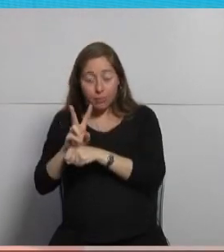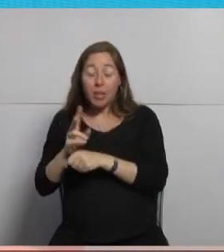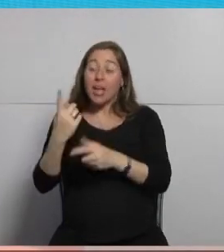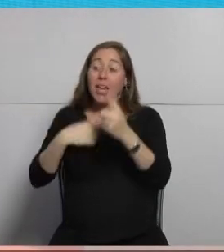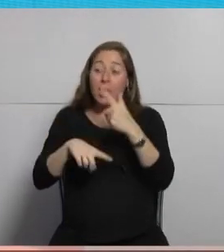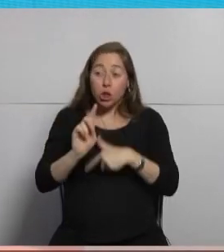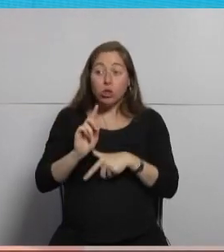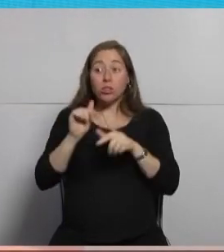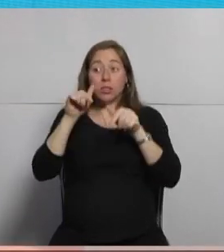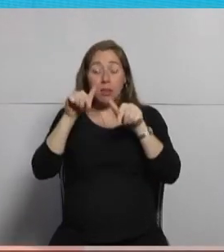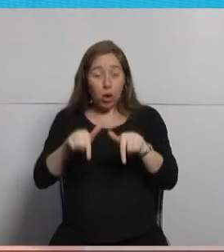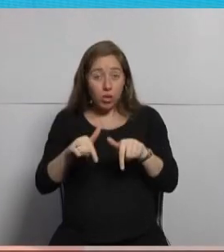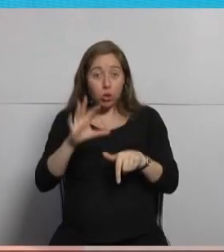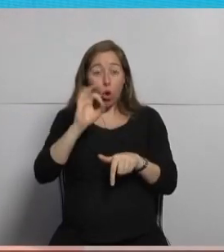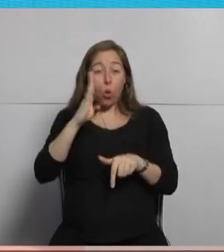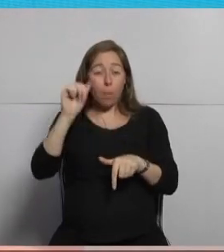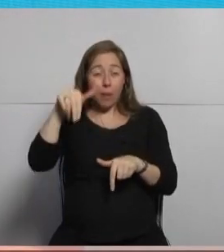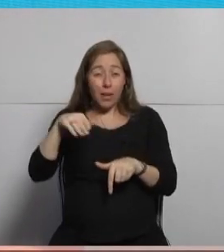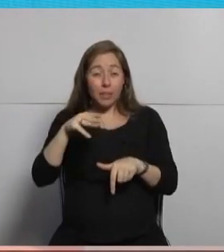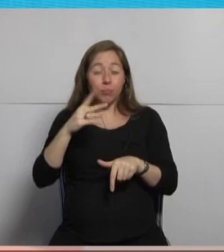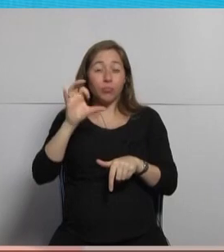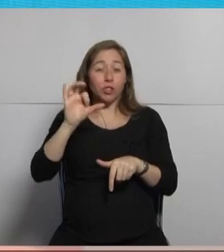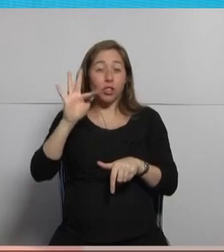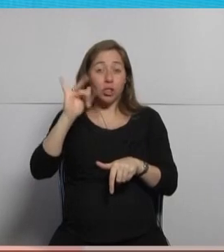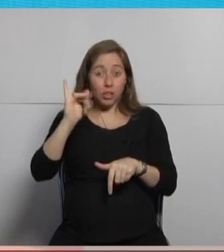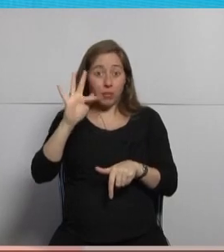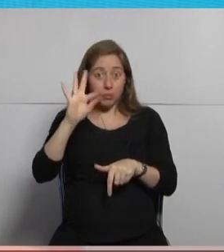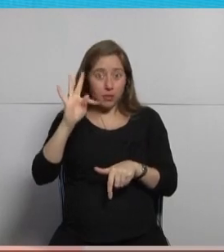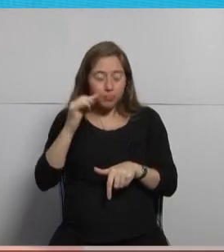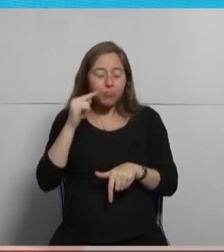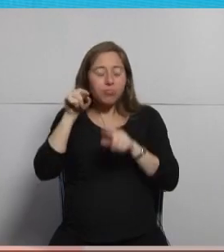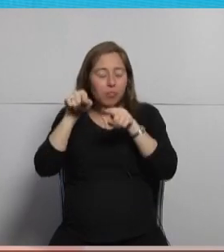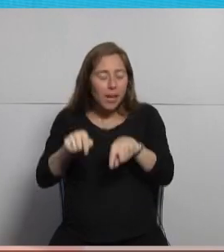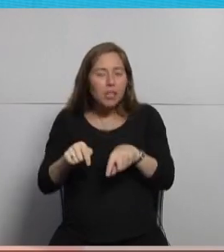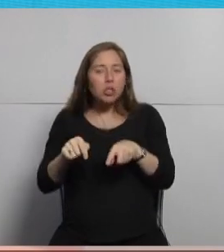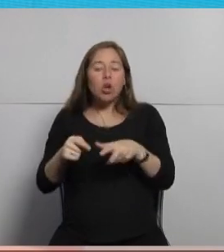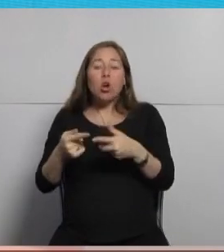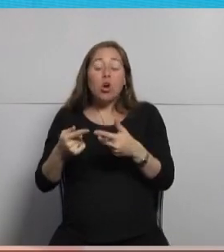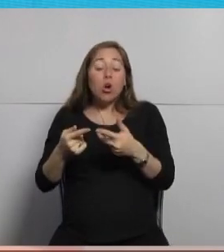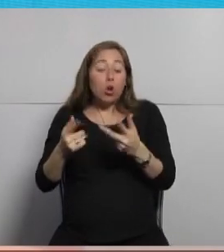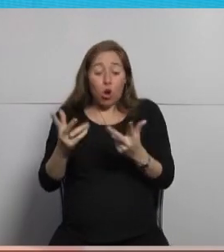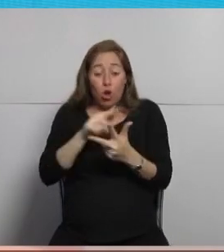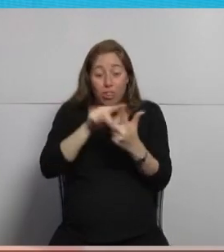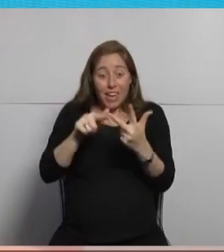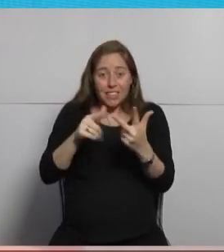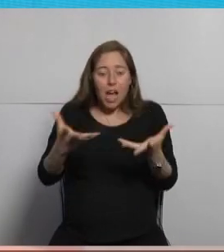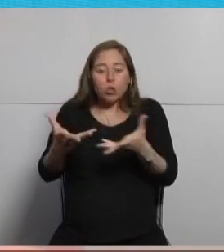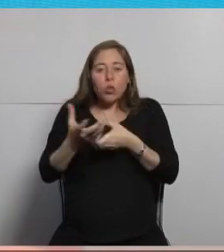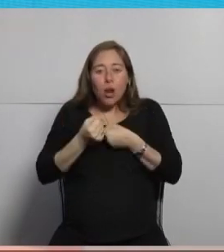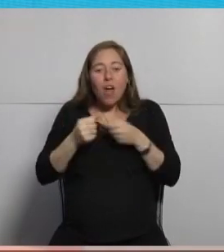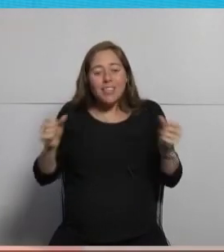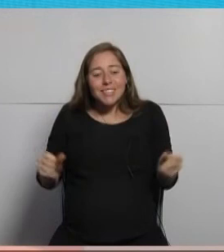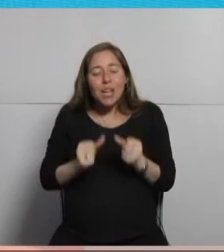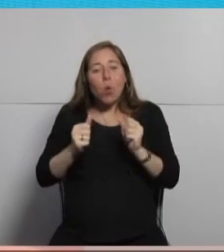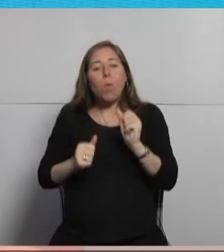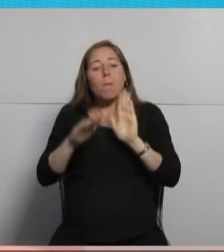con Istio y con Triscale se pudo lograr tener este portal de Montevideo API y así poder ayudar a